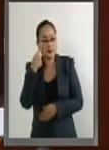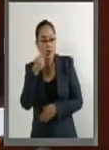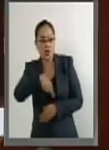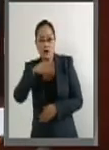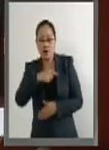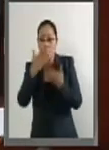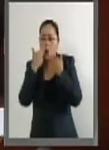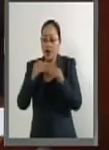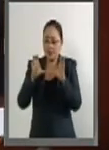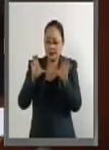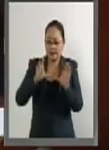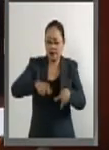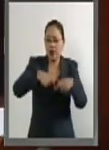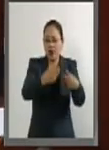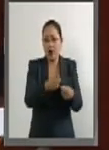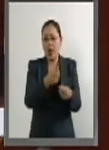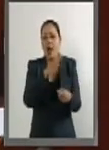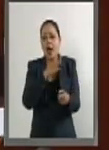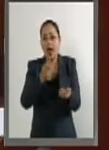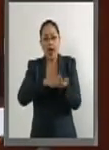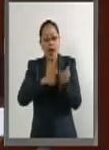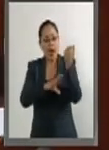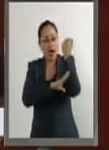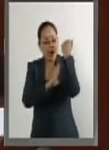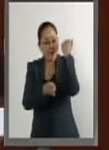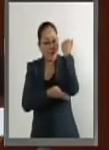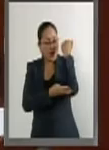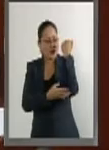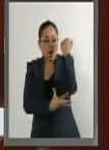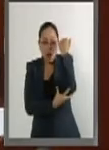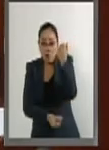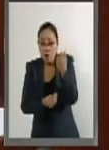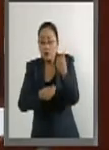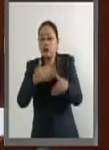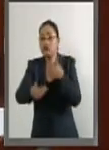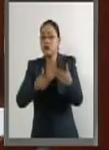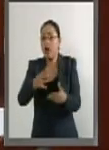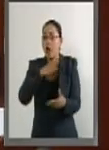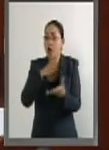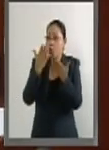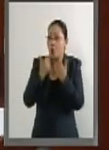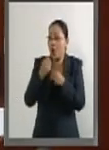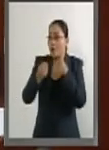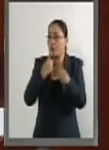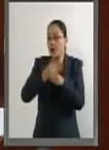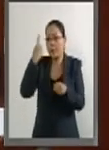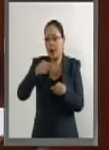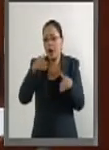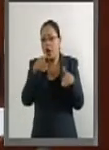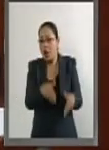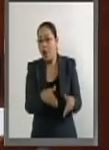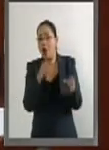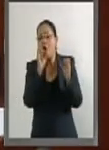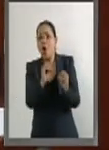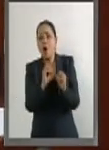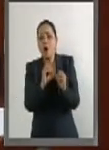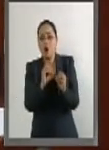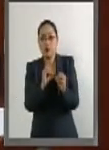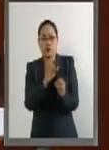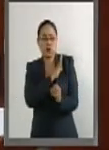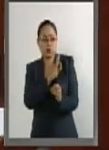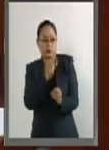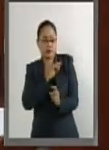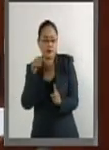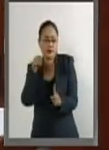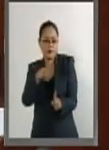expedir certificados de muerte fetal y por lo tanto sin posibilidades de inhumación o al menos el